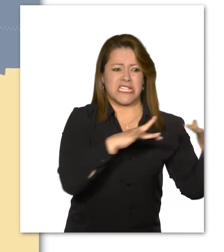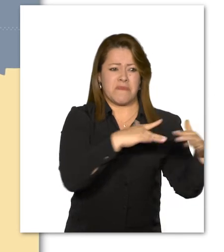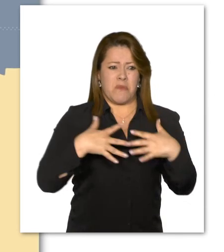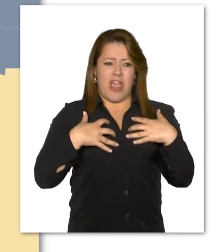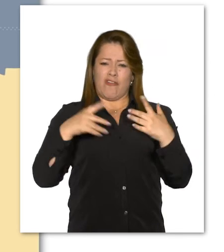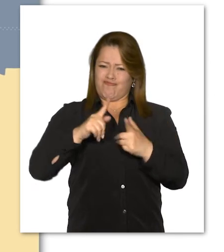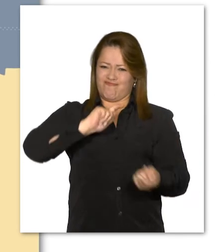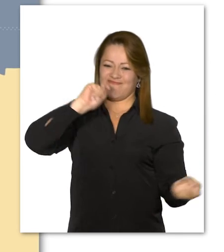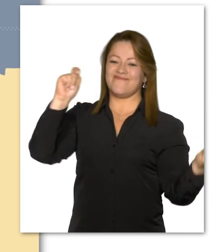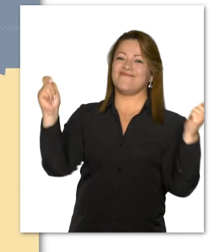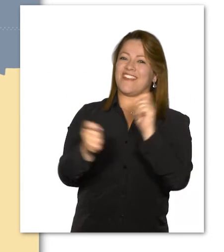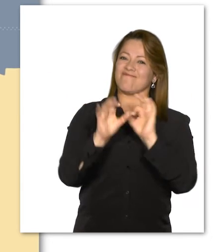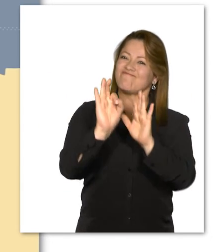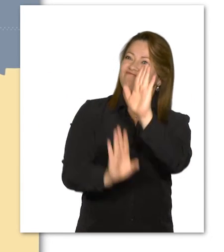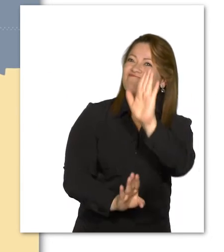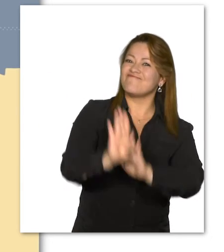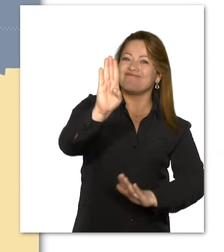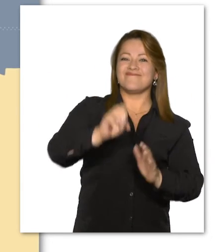de una paz estable y duradera.